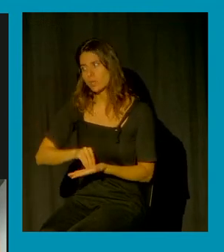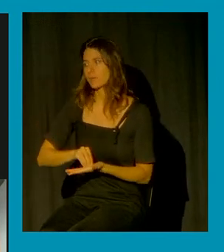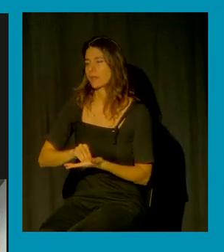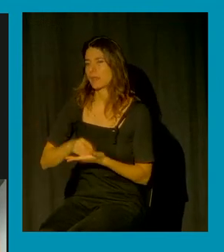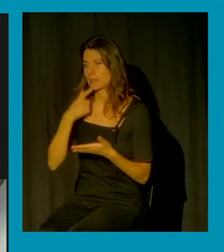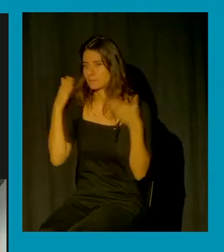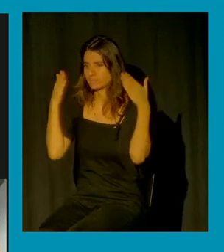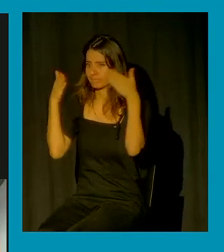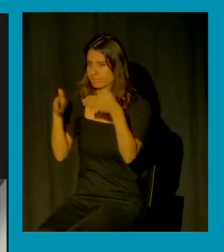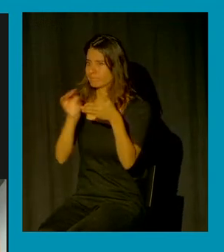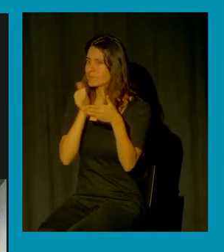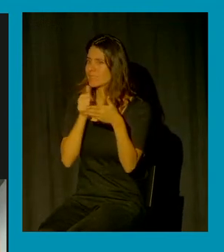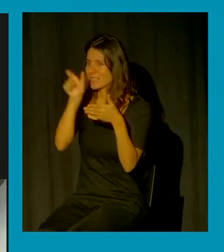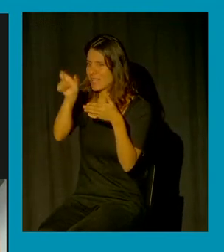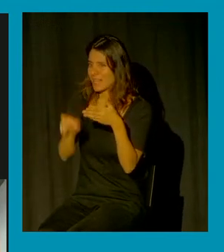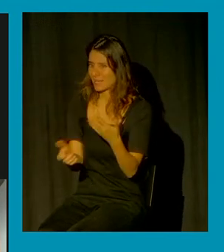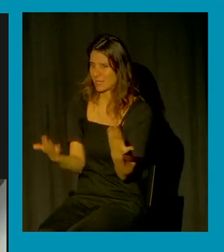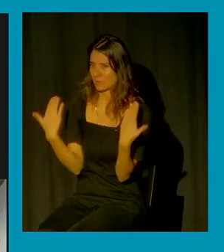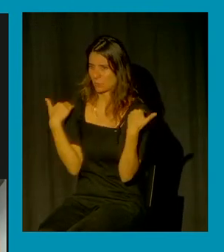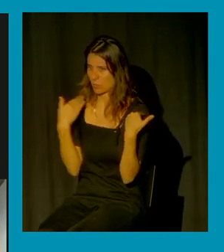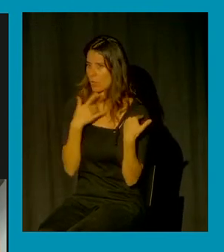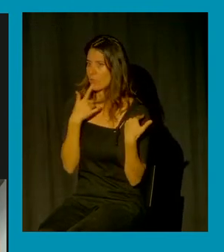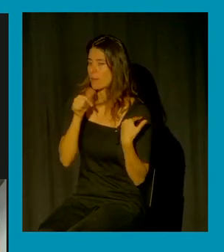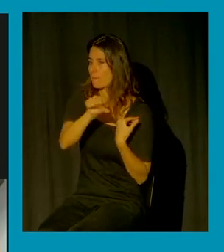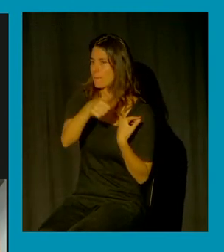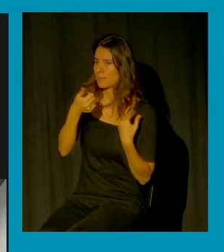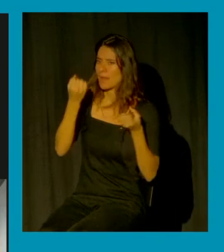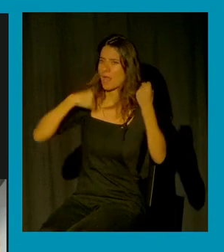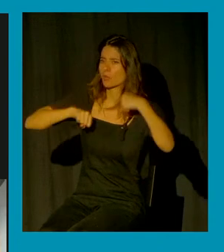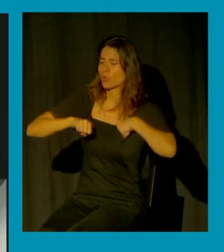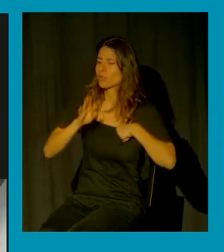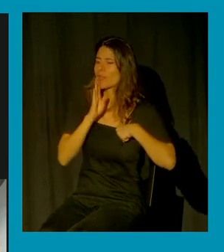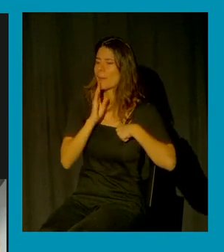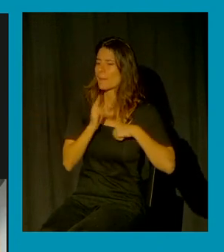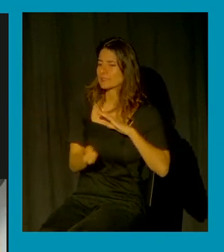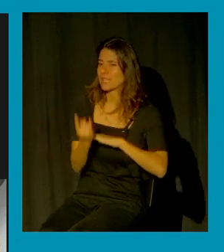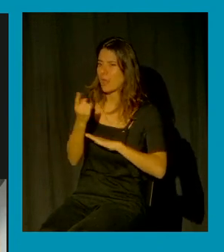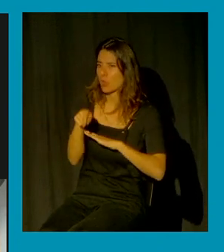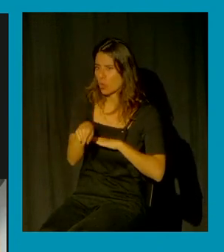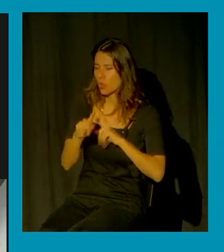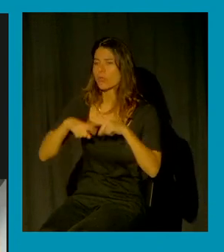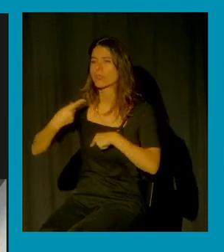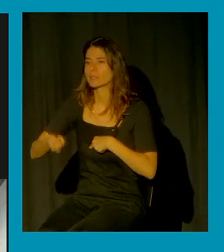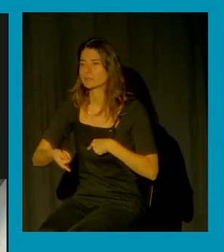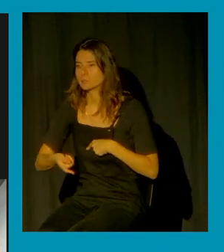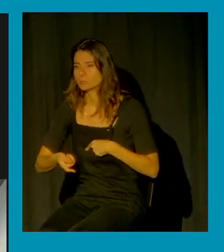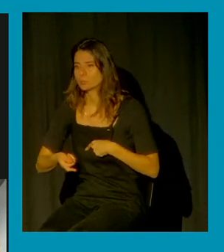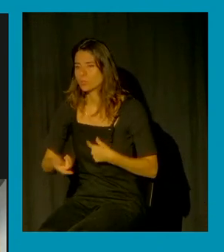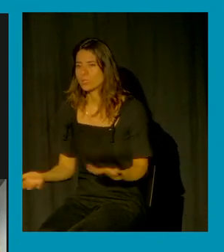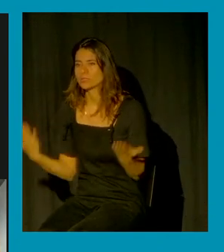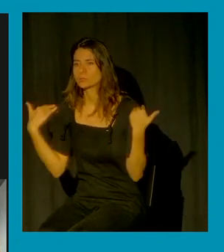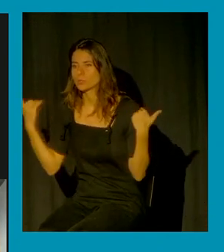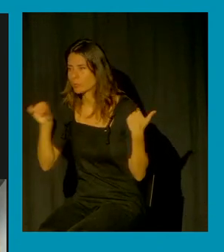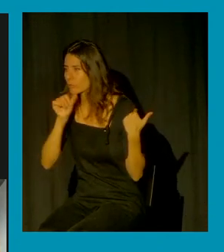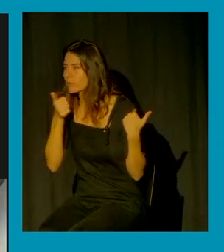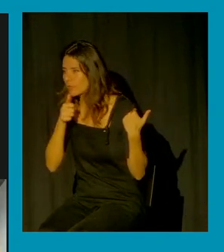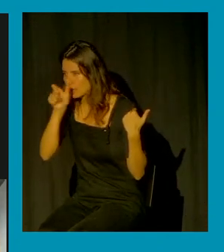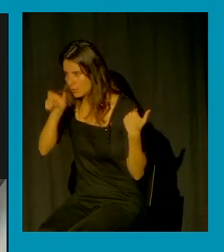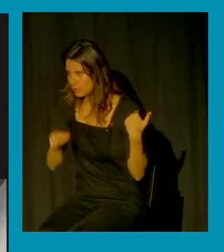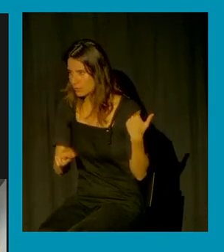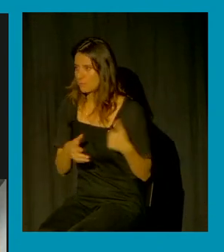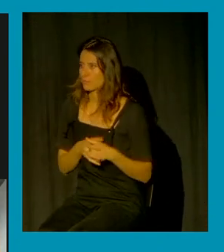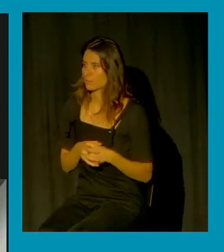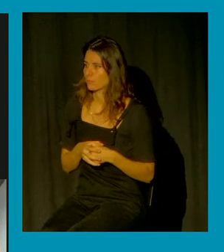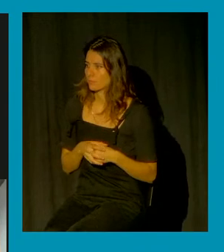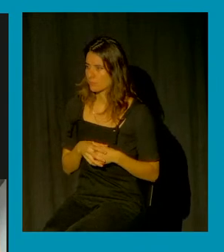responsabilidad es decir primero la acción qué es lo que te ha ocurrido y después a quién a quién responsabilizamos por lo tanto